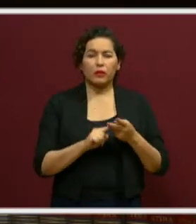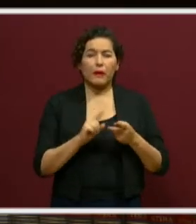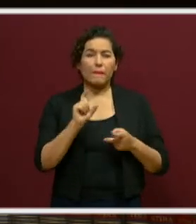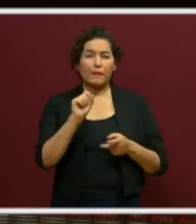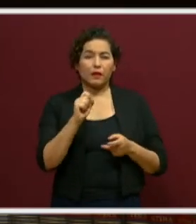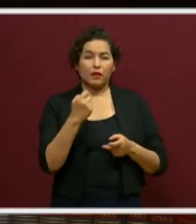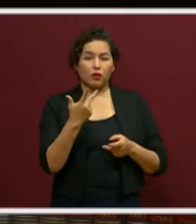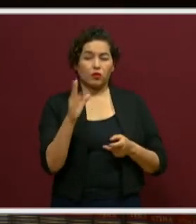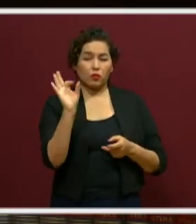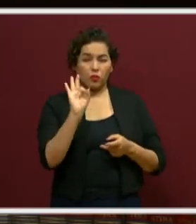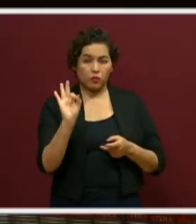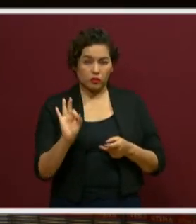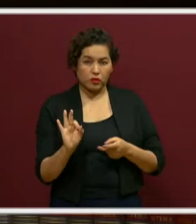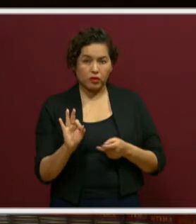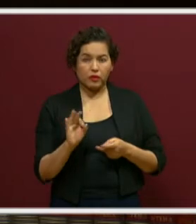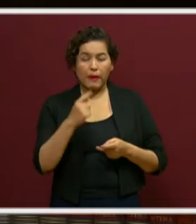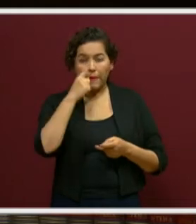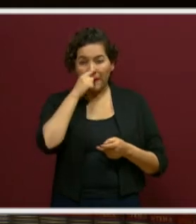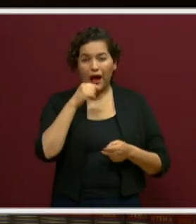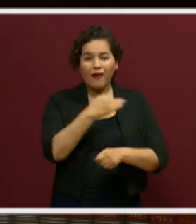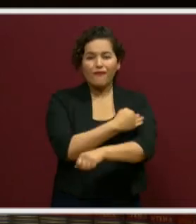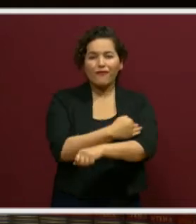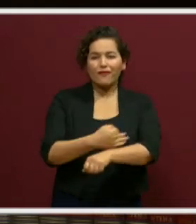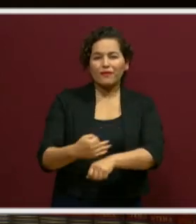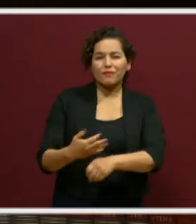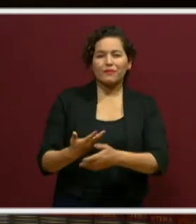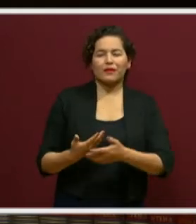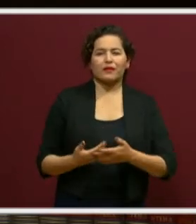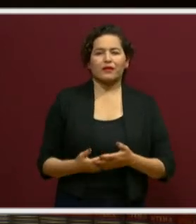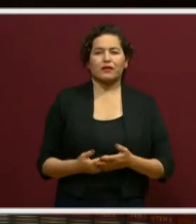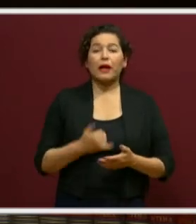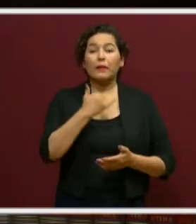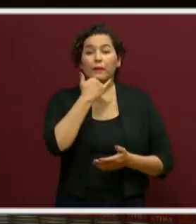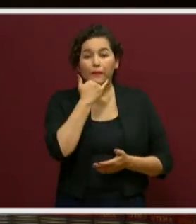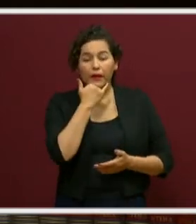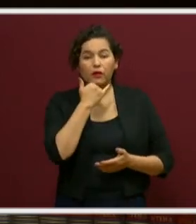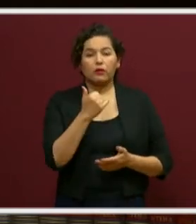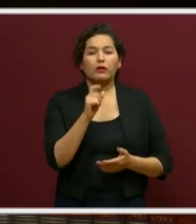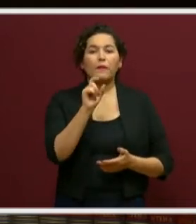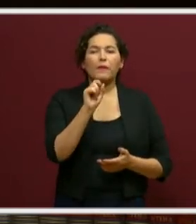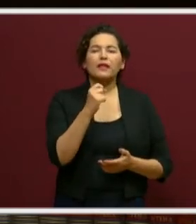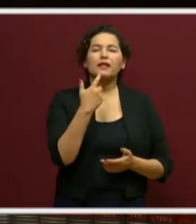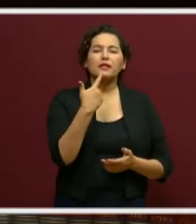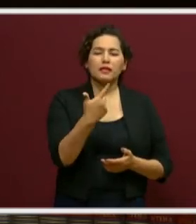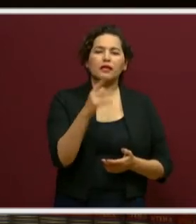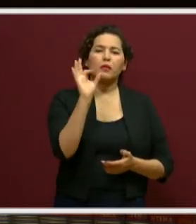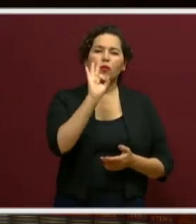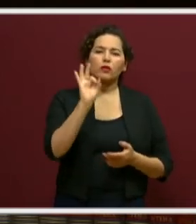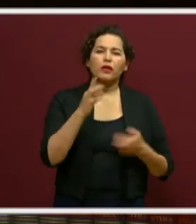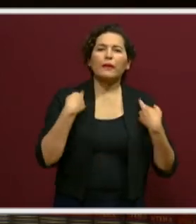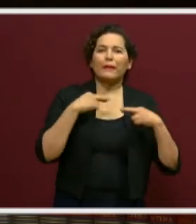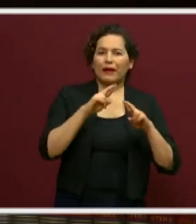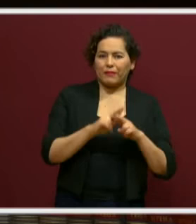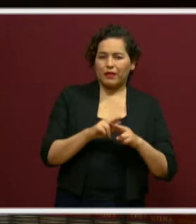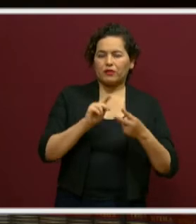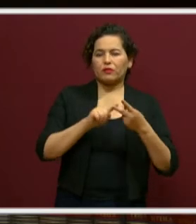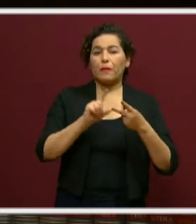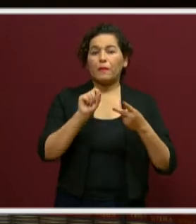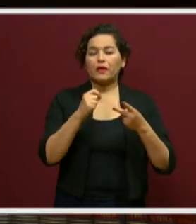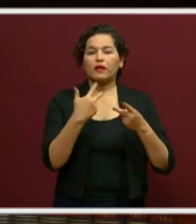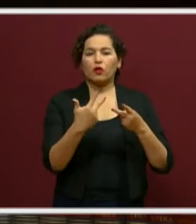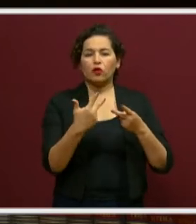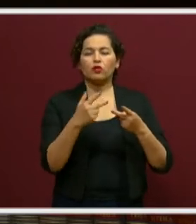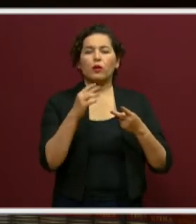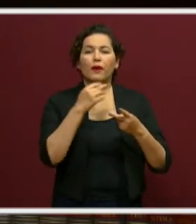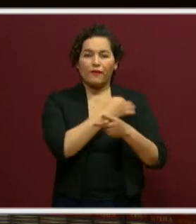% para las familias, perdón, el 27% fue para docentes, el 28% para familias